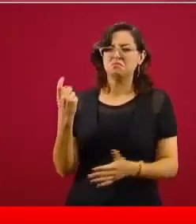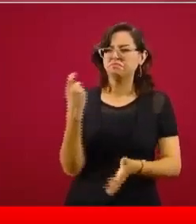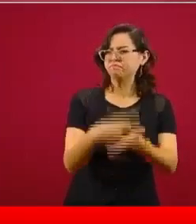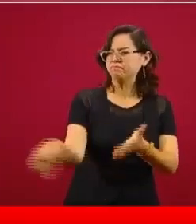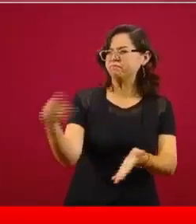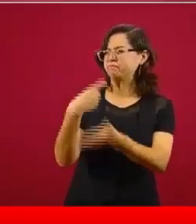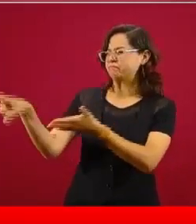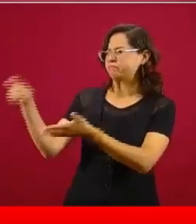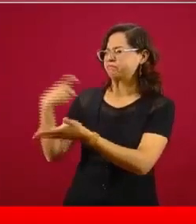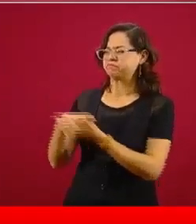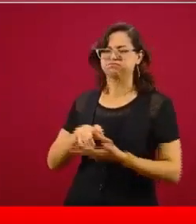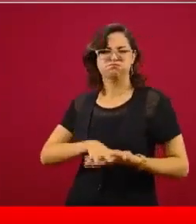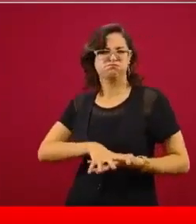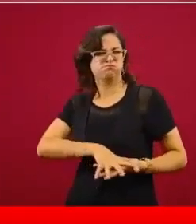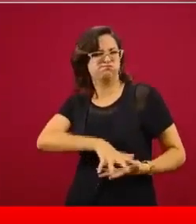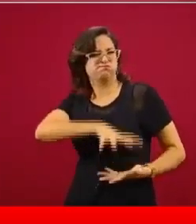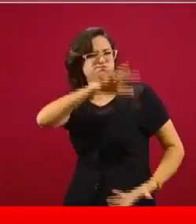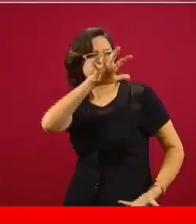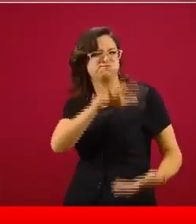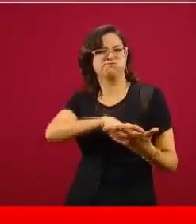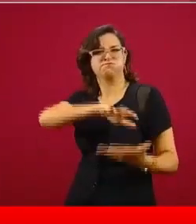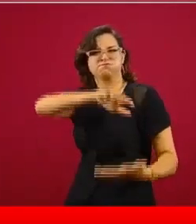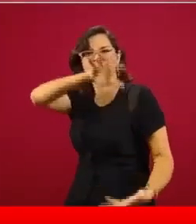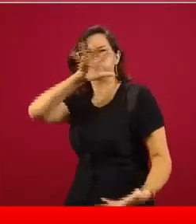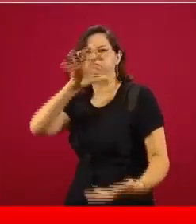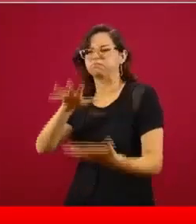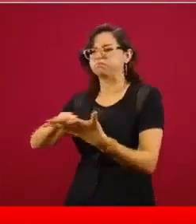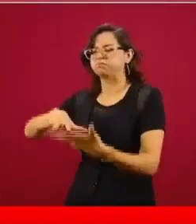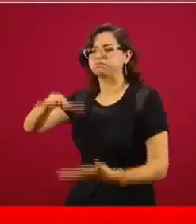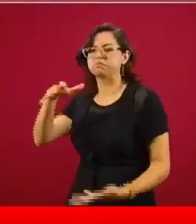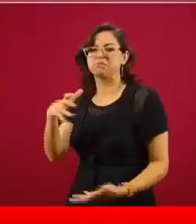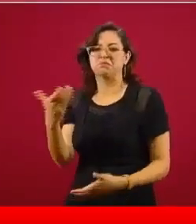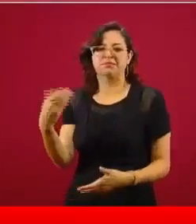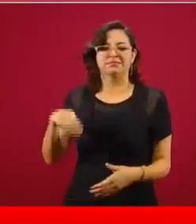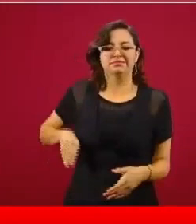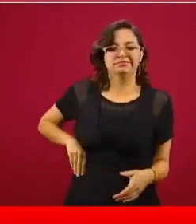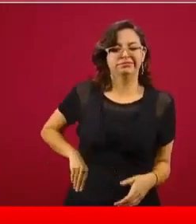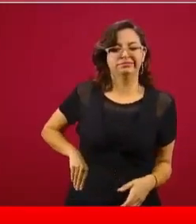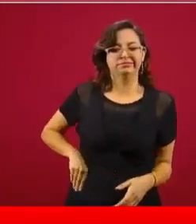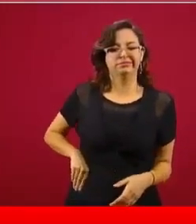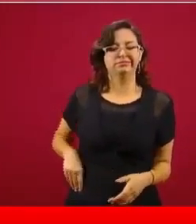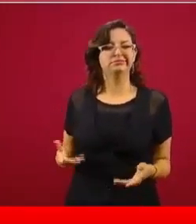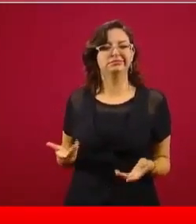todo, hacían su agosto, cada vez que había una inundación,